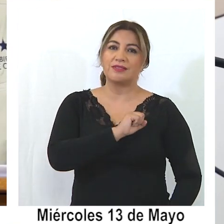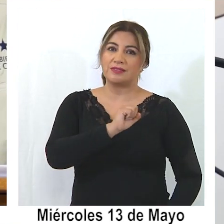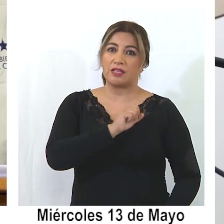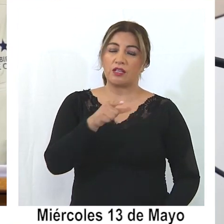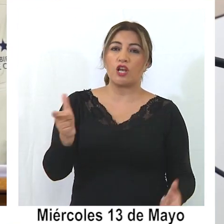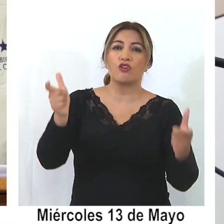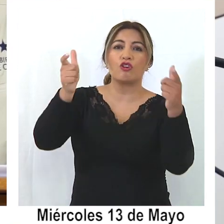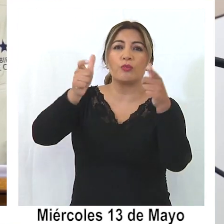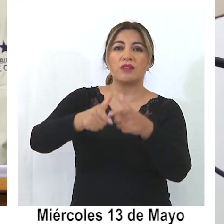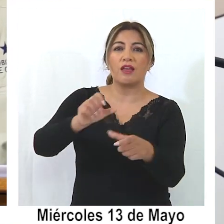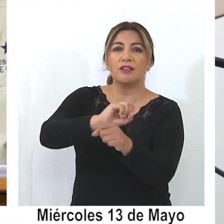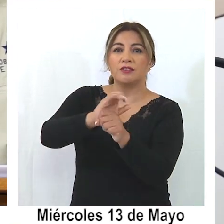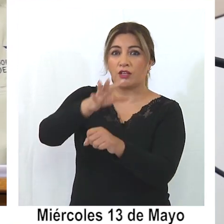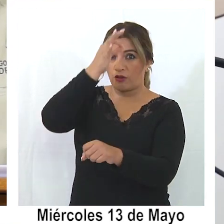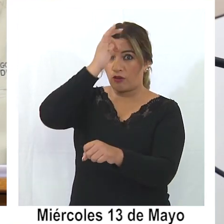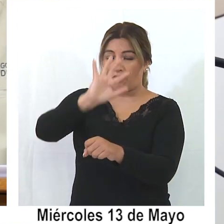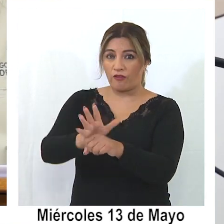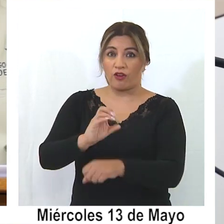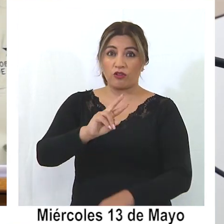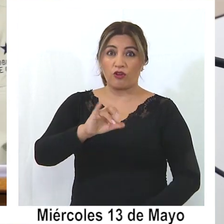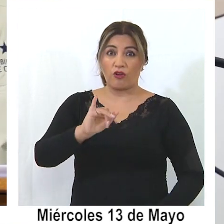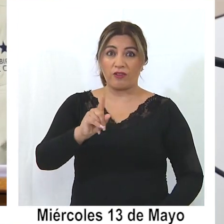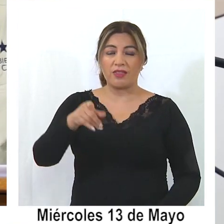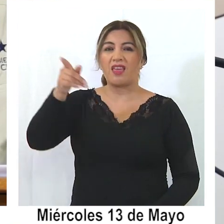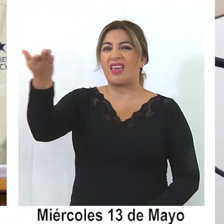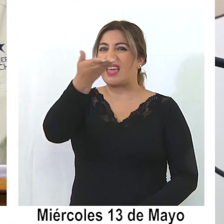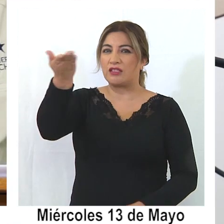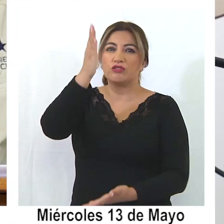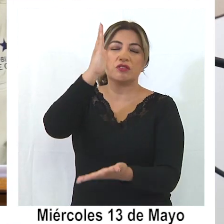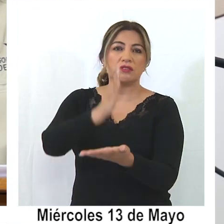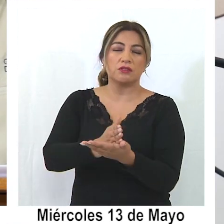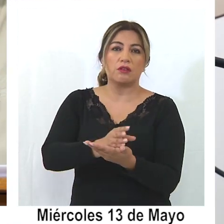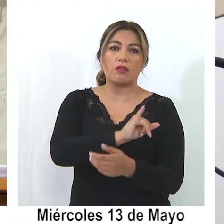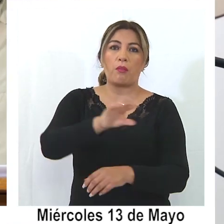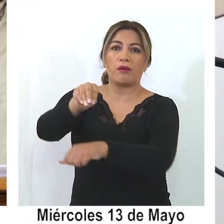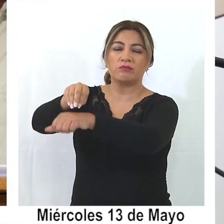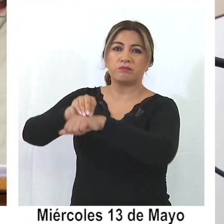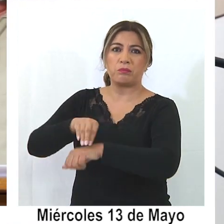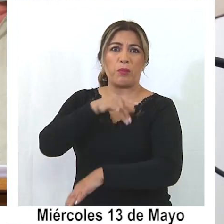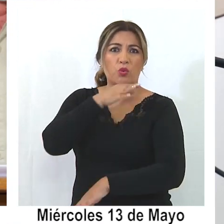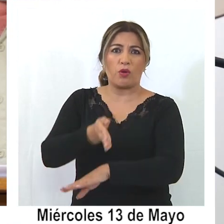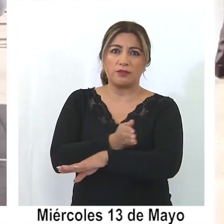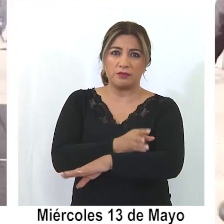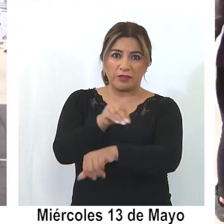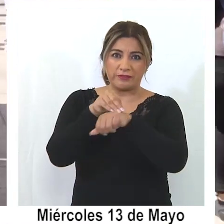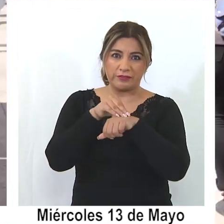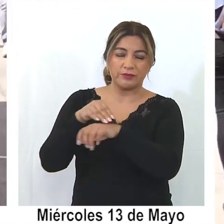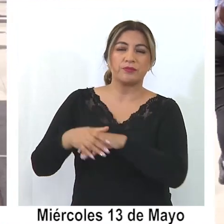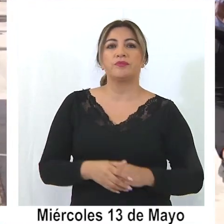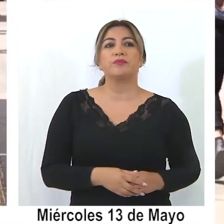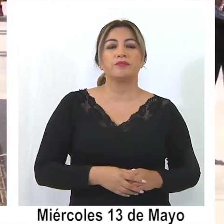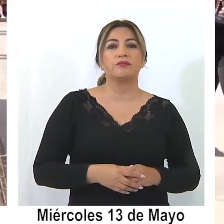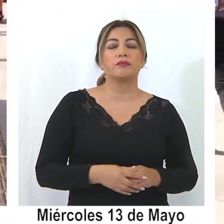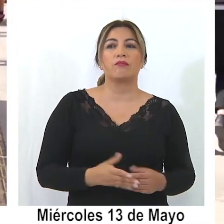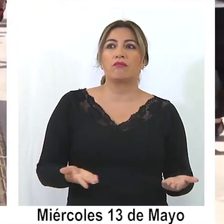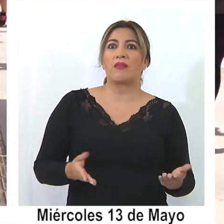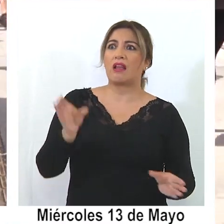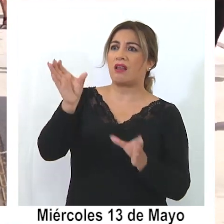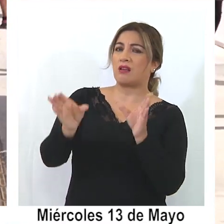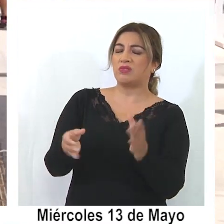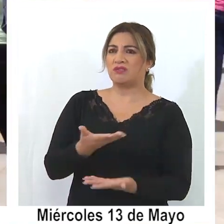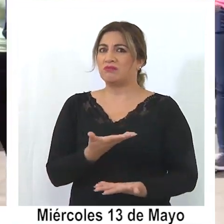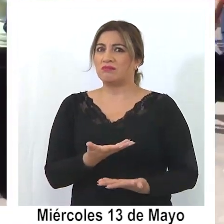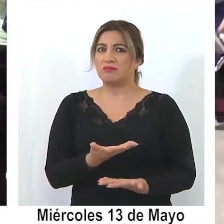en el Comité COVID nacional la deciden y la comunican hace pocos minutos. La primera reacción de la